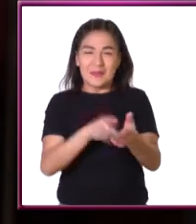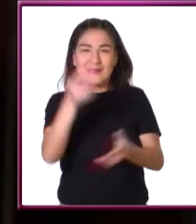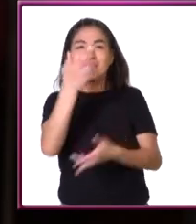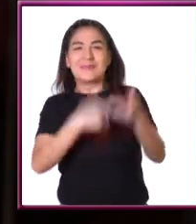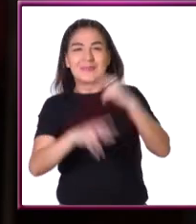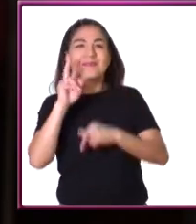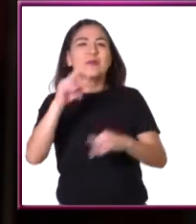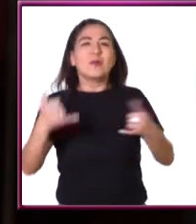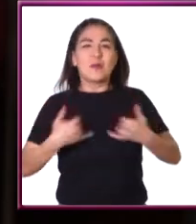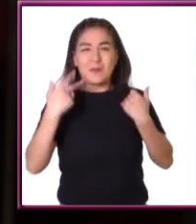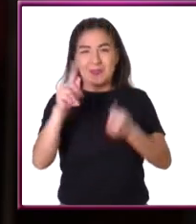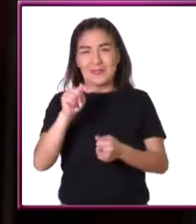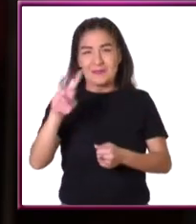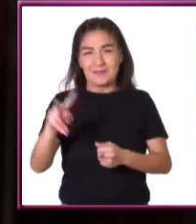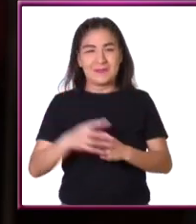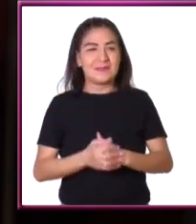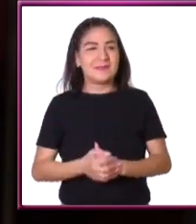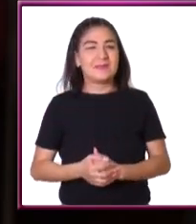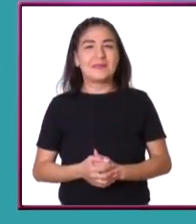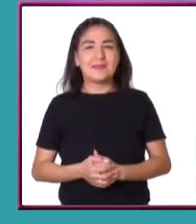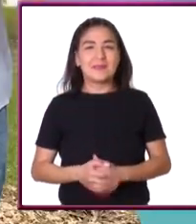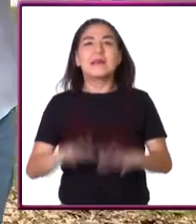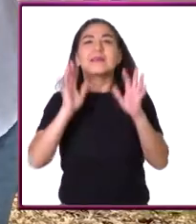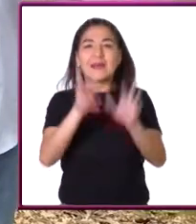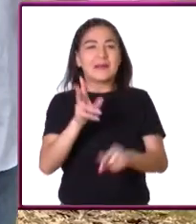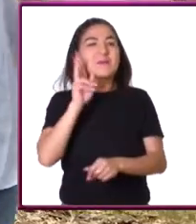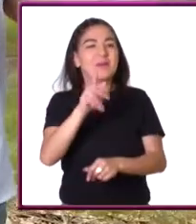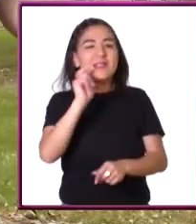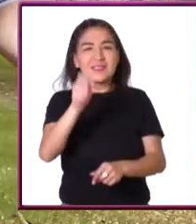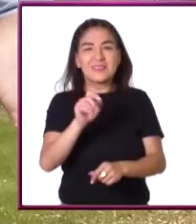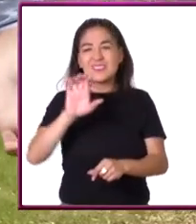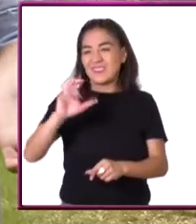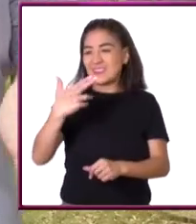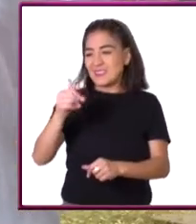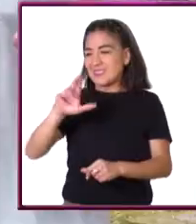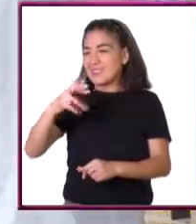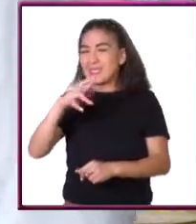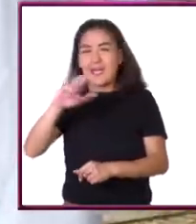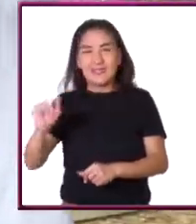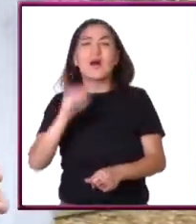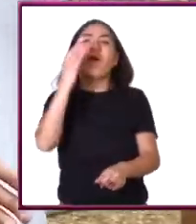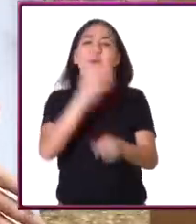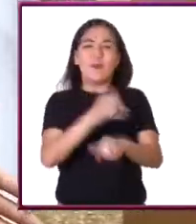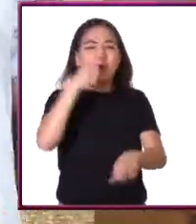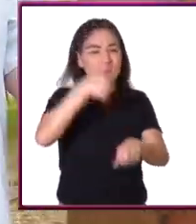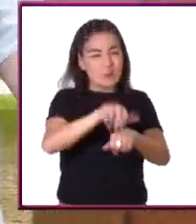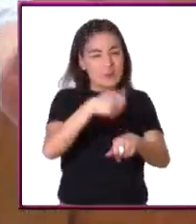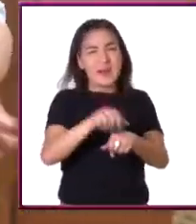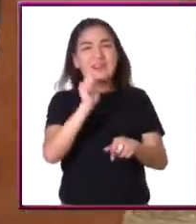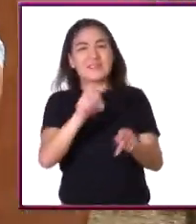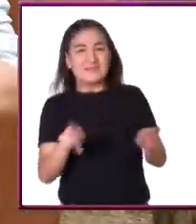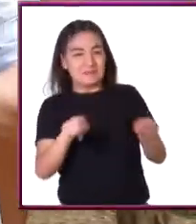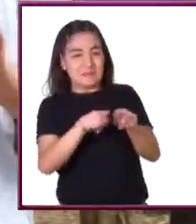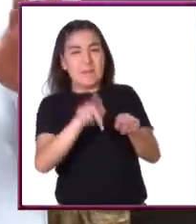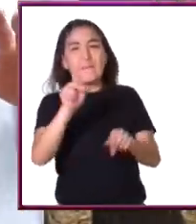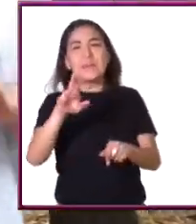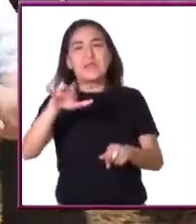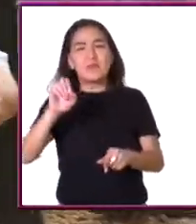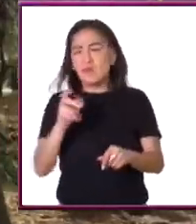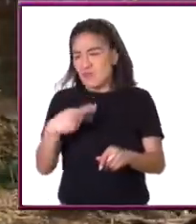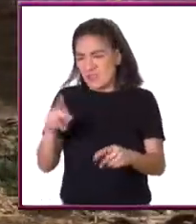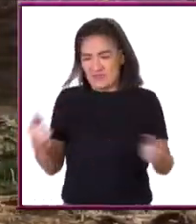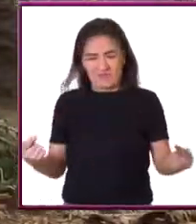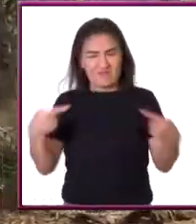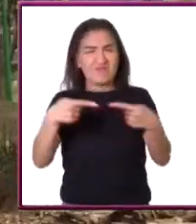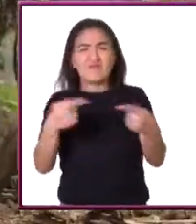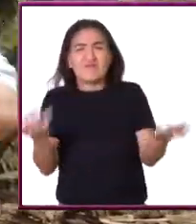Y volvemos con esto que es Jóvenes en TV. Ya sabemos más sobre las chicharras y ahora sobre los números primos, pero sigo sin ver cómo